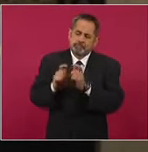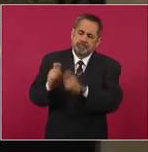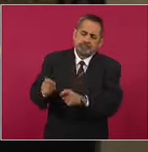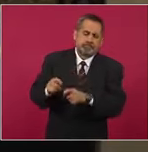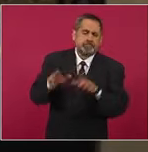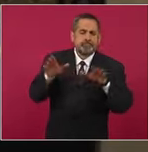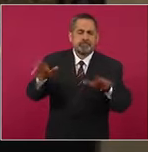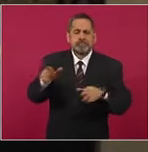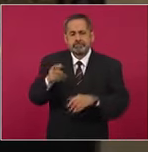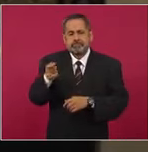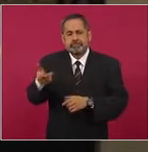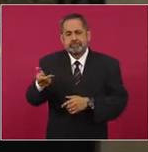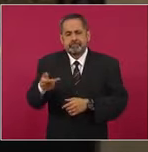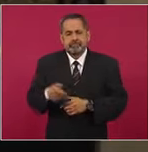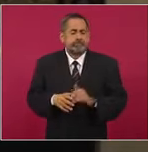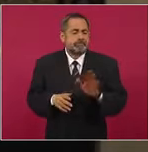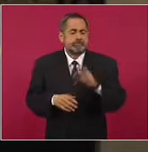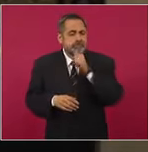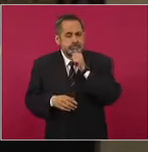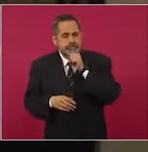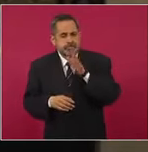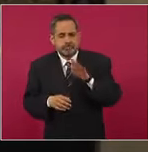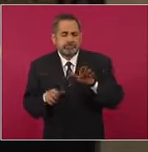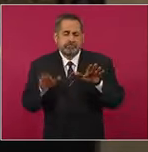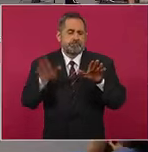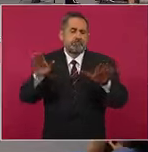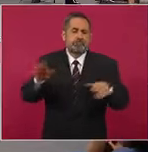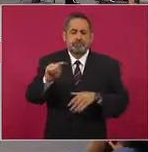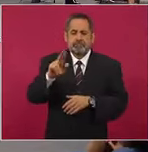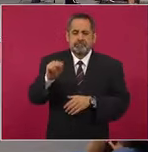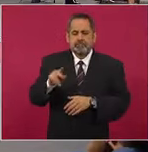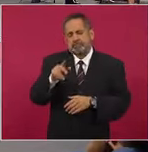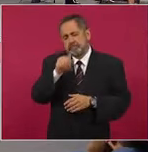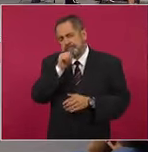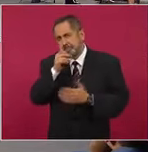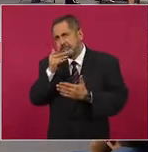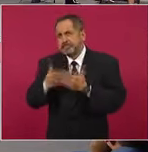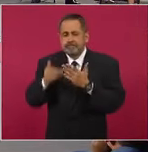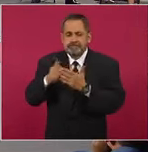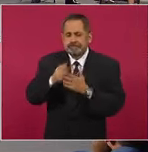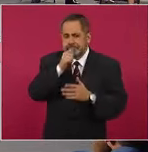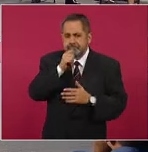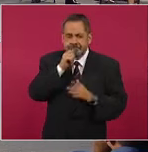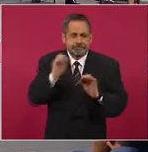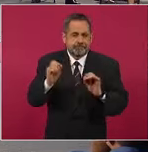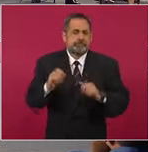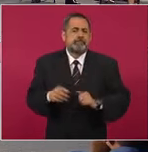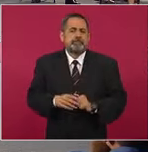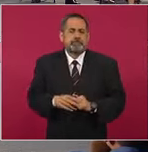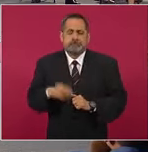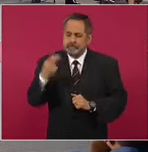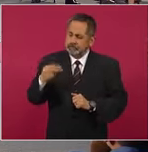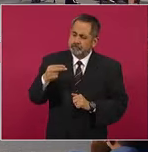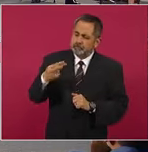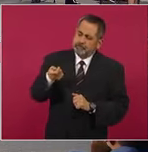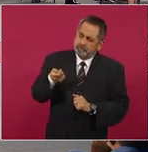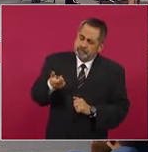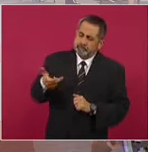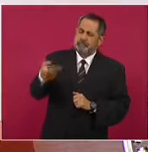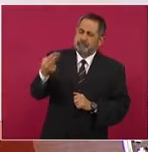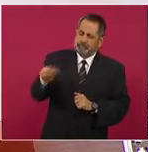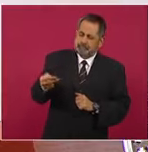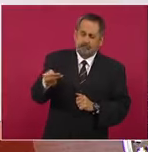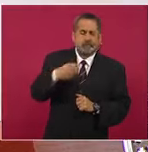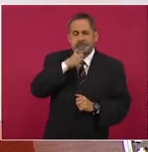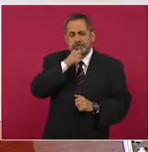nombre para ese aeropuerto o nada más, así como el aeropuerto de Tulum? Nada más. Nos falta el nombre, eso